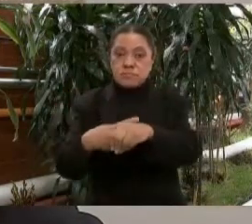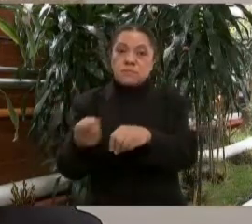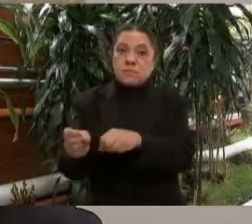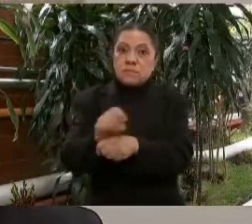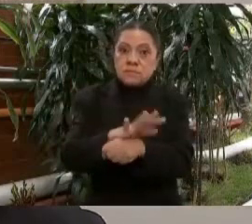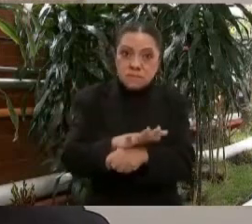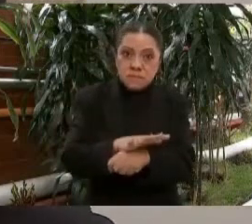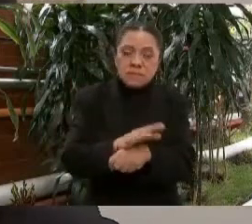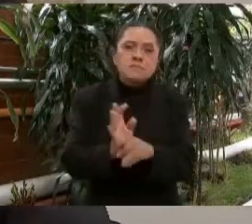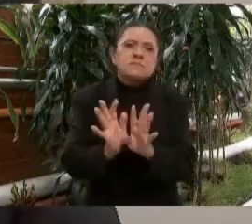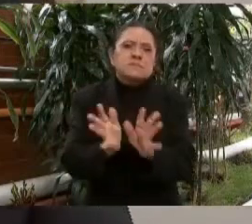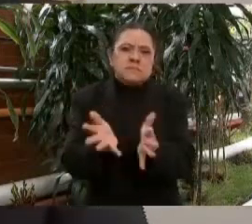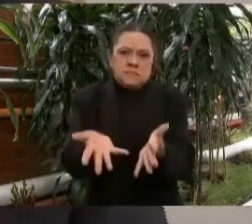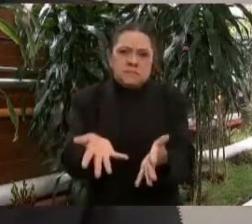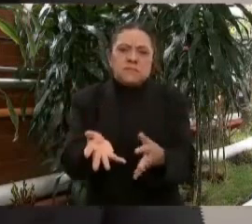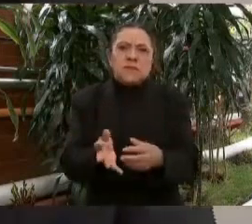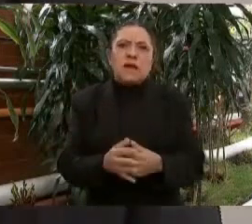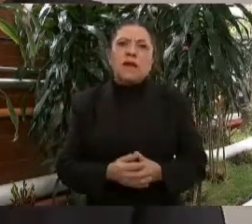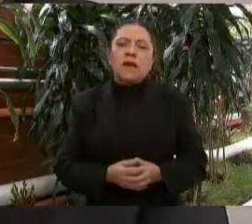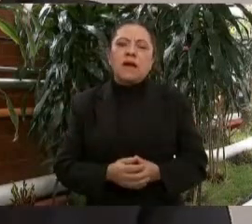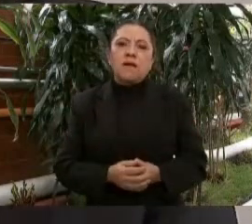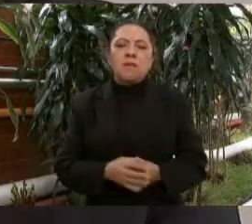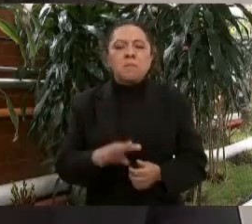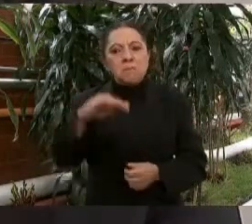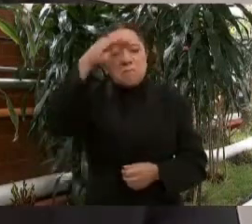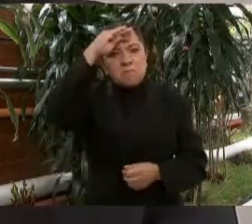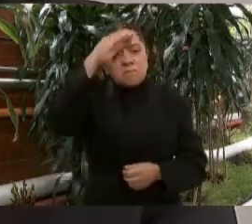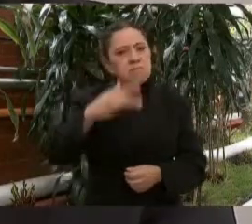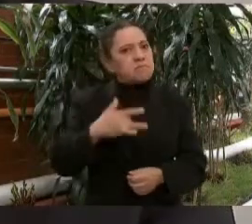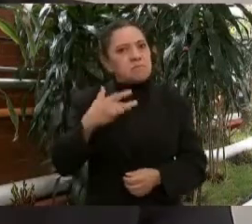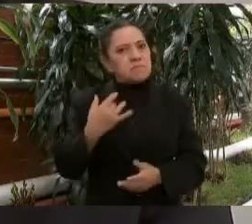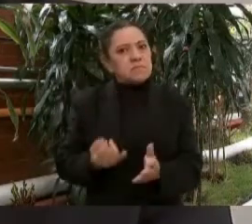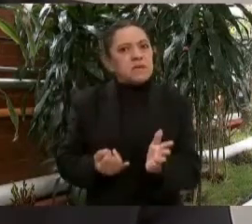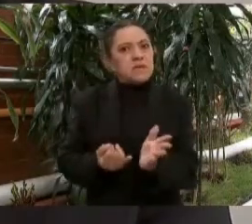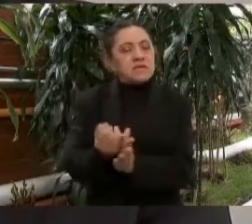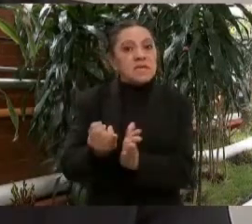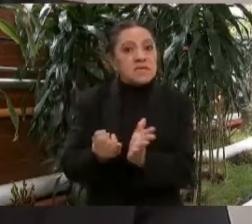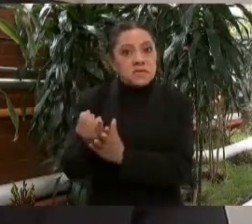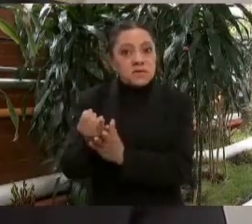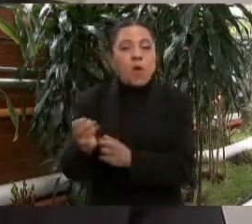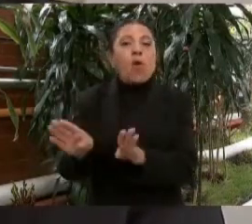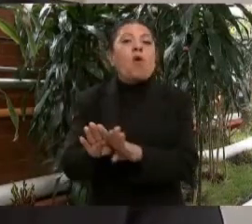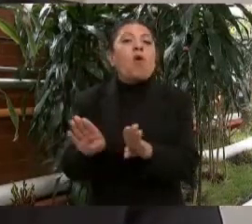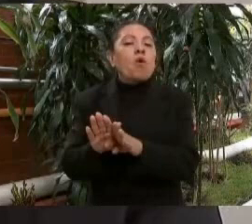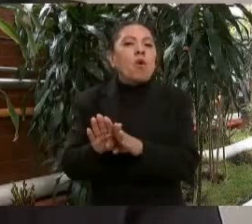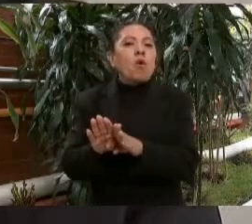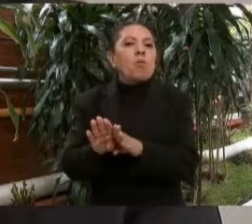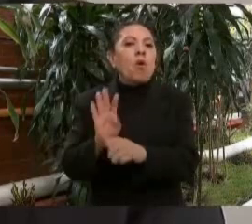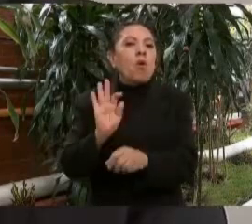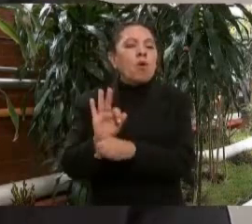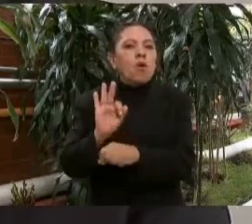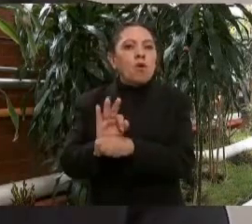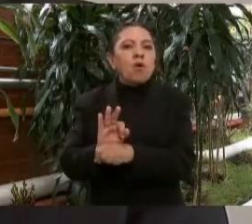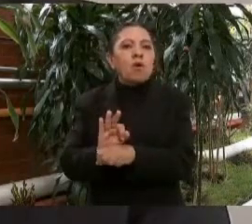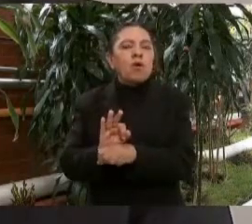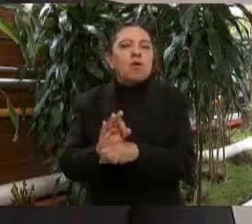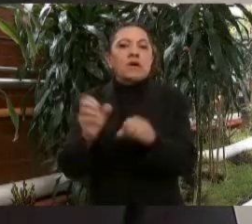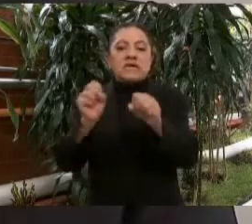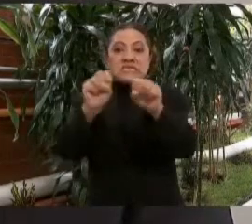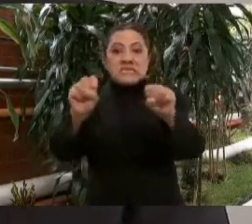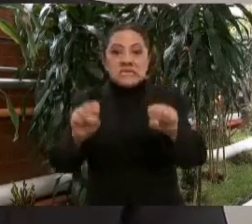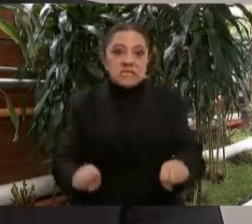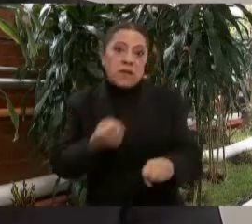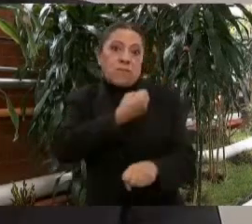ya teníamos la decisión de mejorar el sistema de salud pública, antes de la